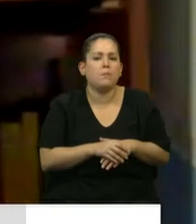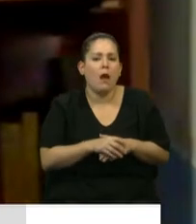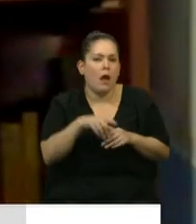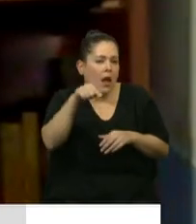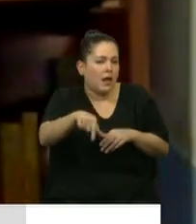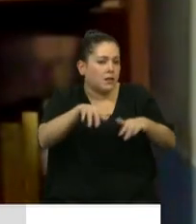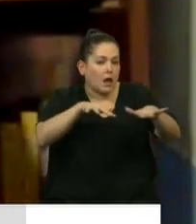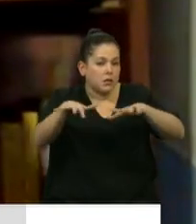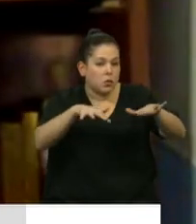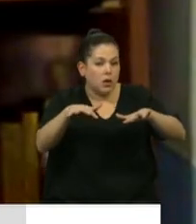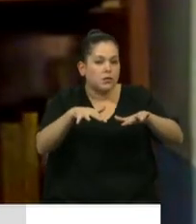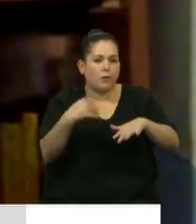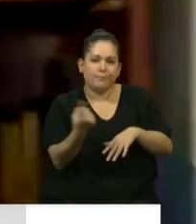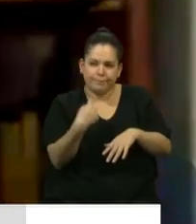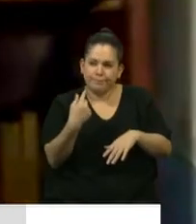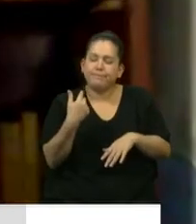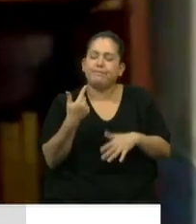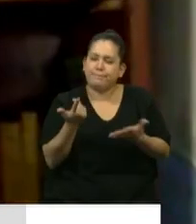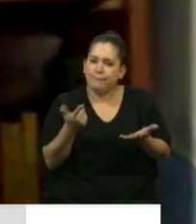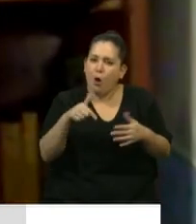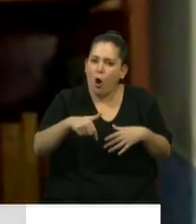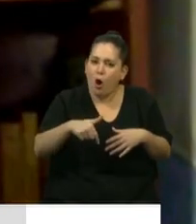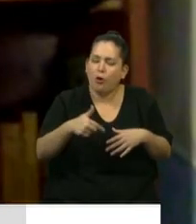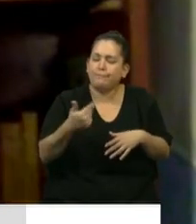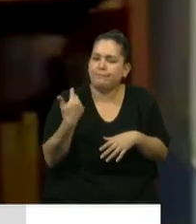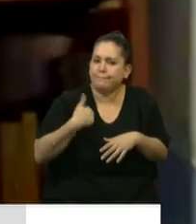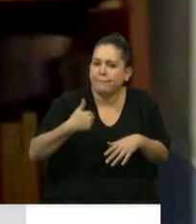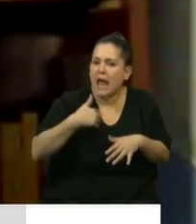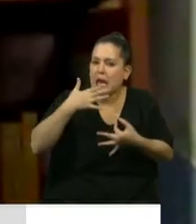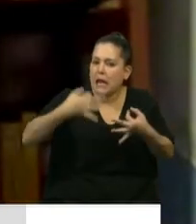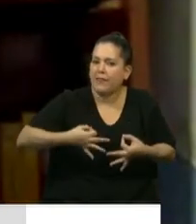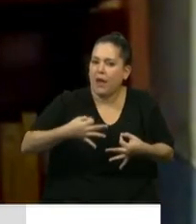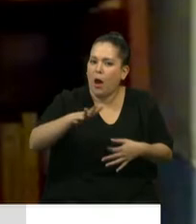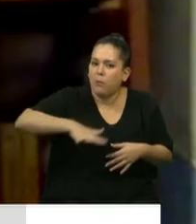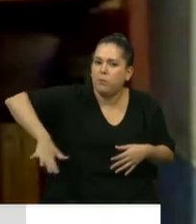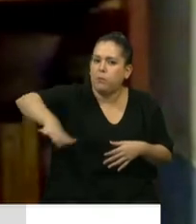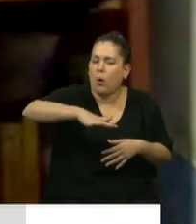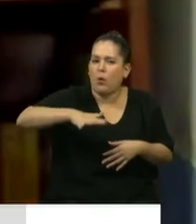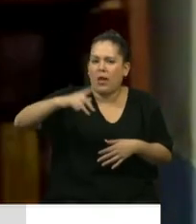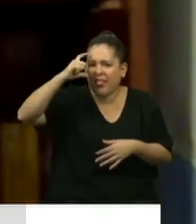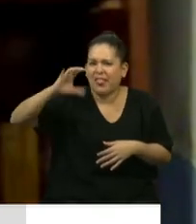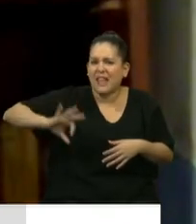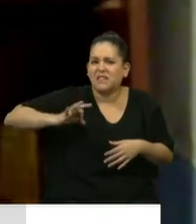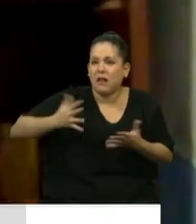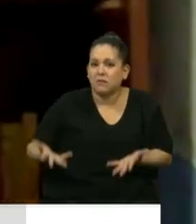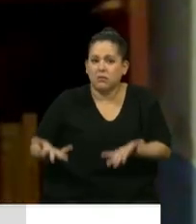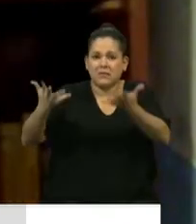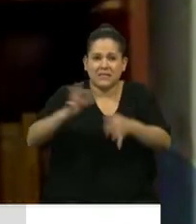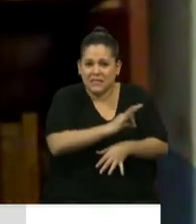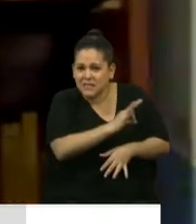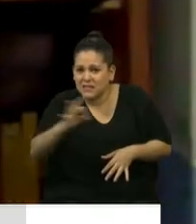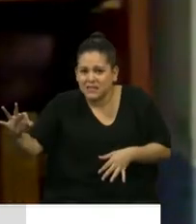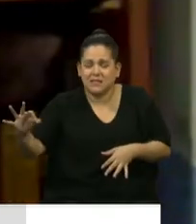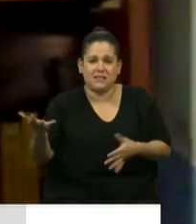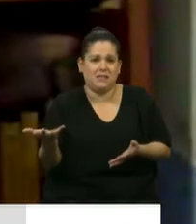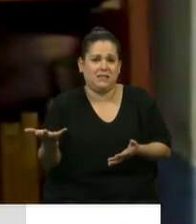realidad que vivimos y la realidad de nuestro pueblo, que hace 10 años que no crece, que llegó a esta